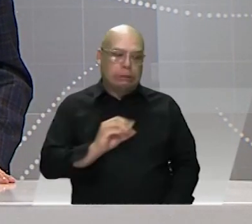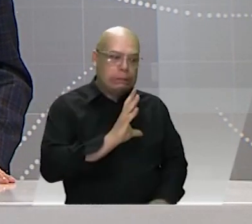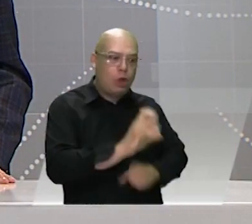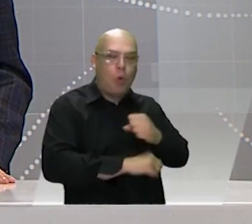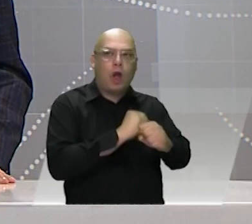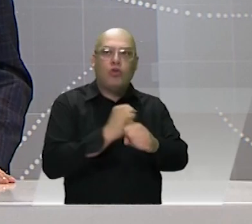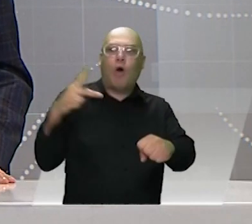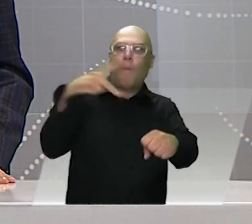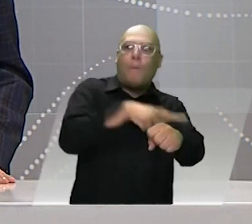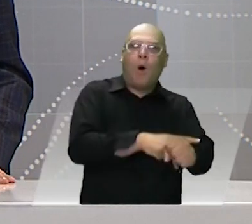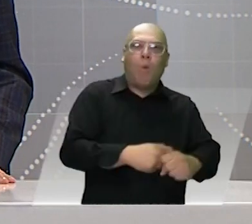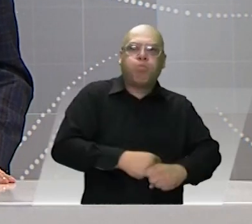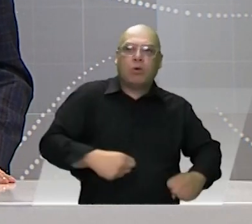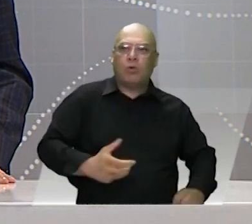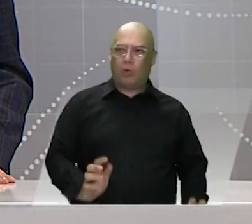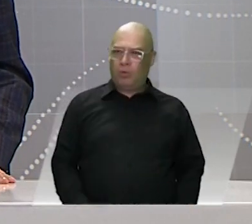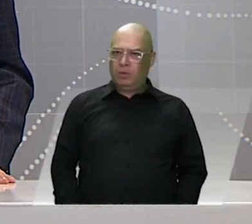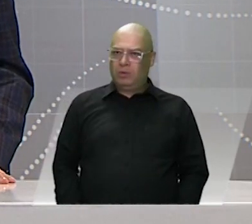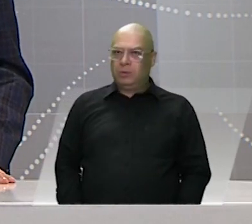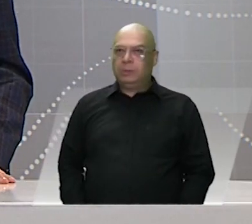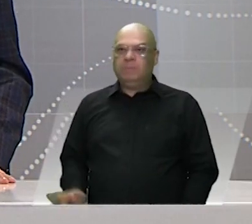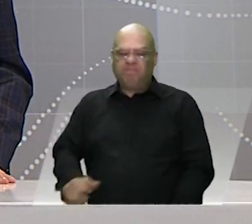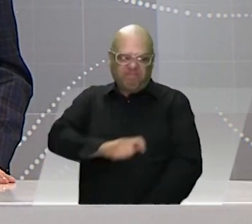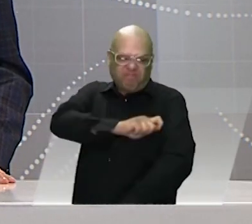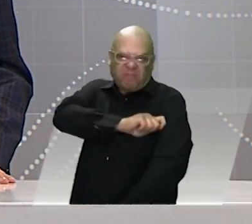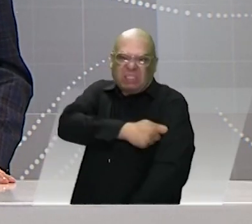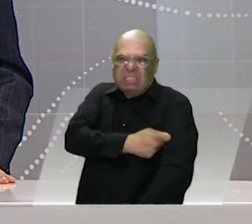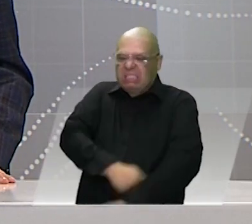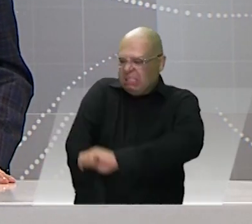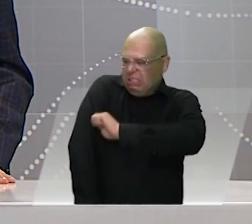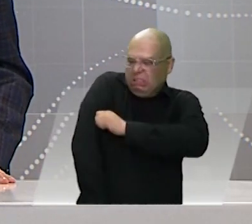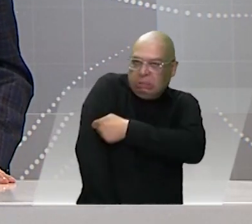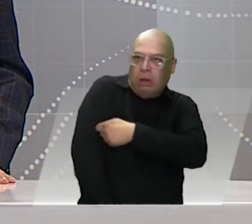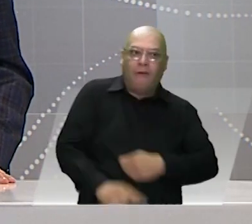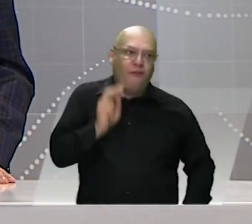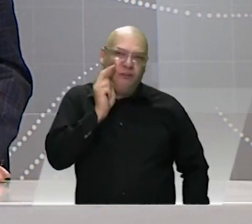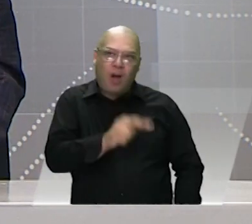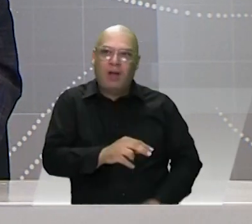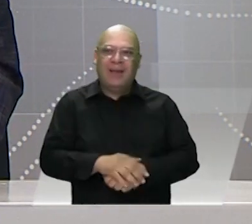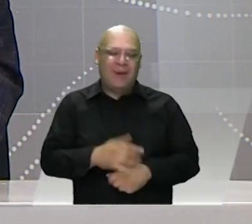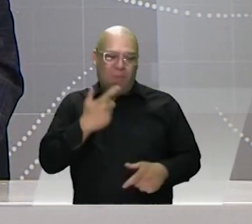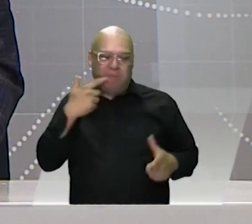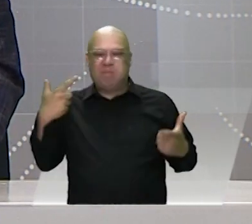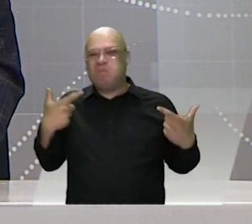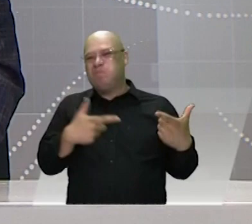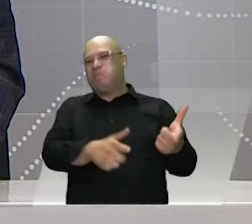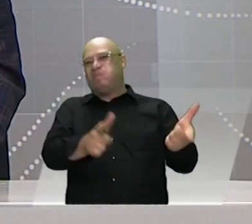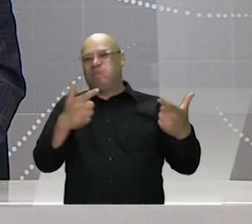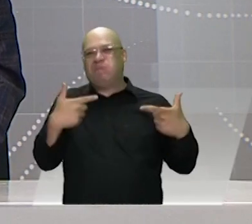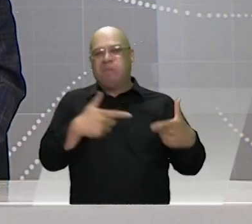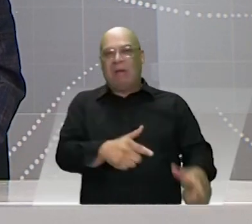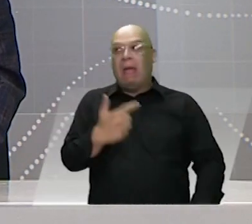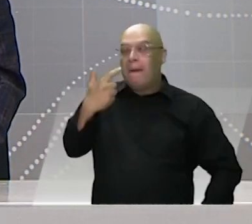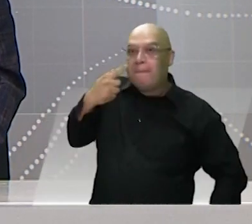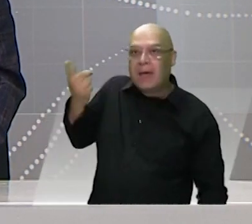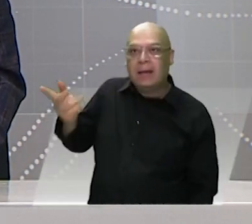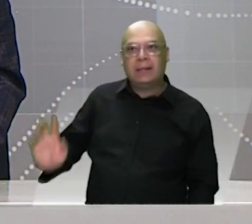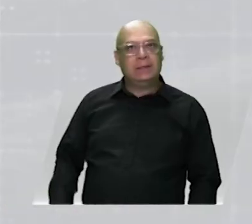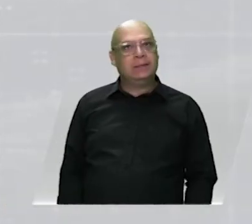años por su peso. Incluso llegaron a pellizcarle los brazos mientras se reían de esta reprochable situación.